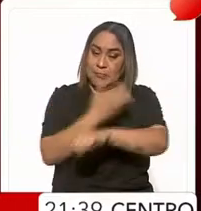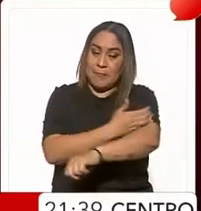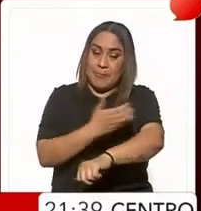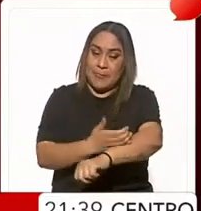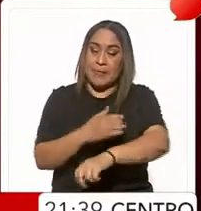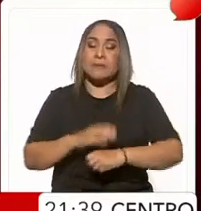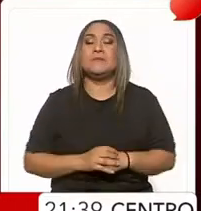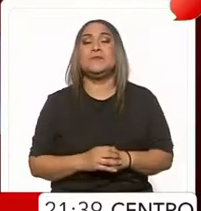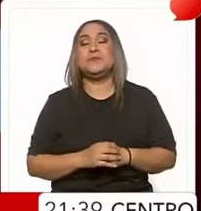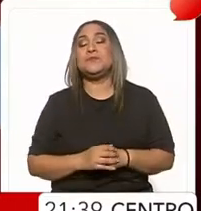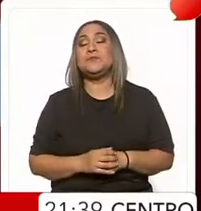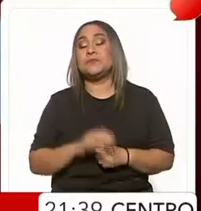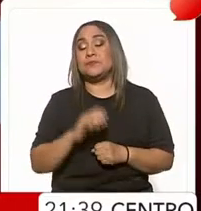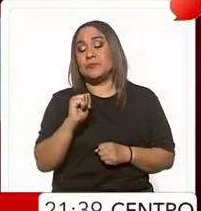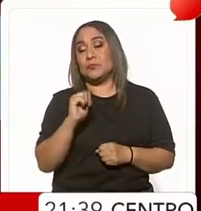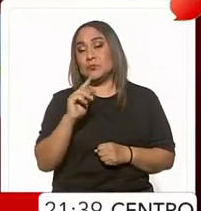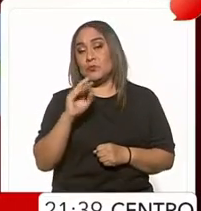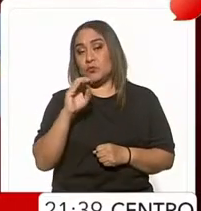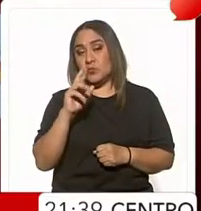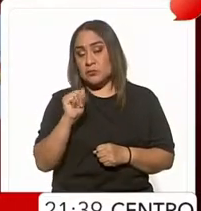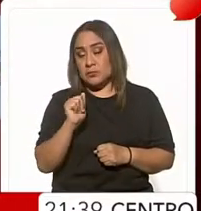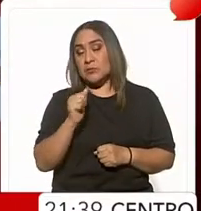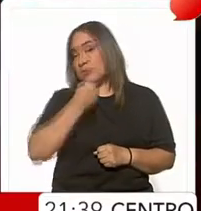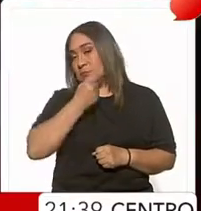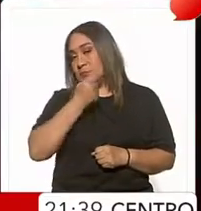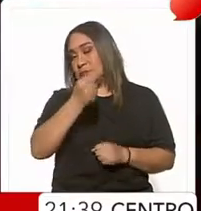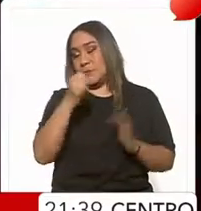Aurora Castillejos, punto de referencia.